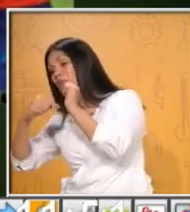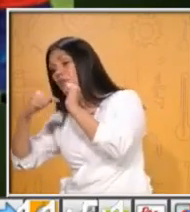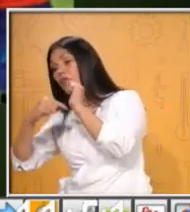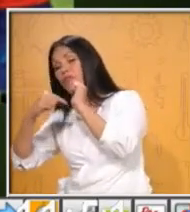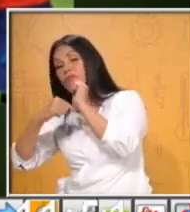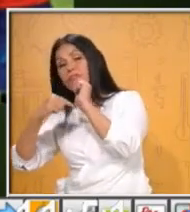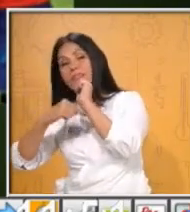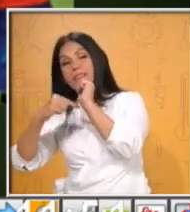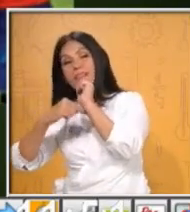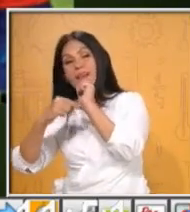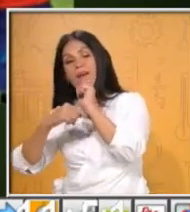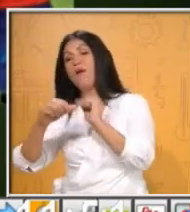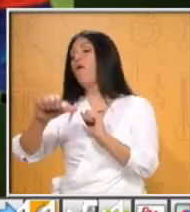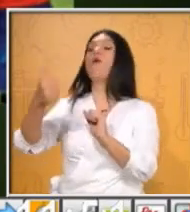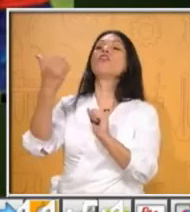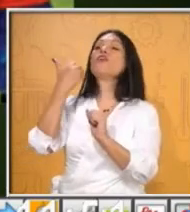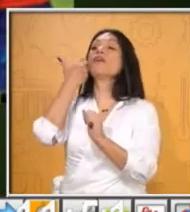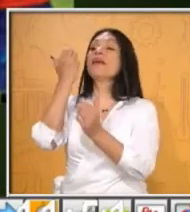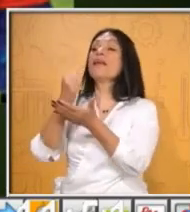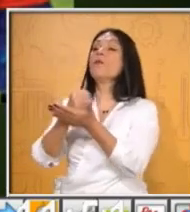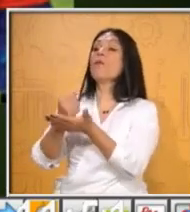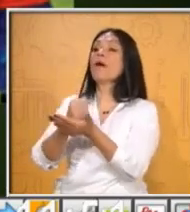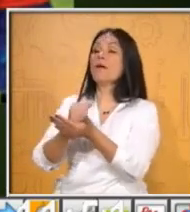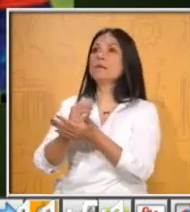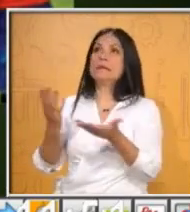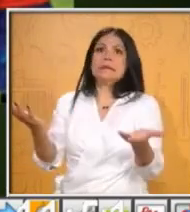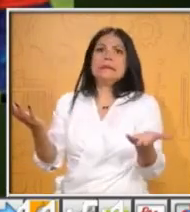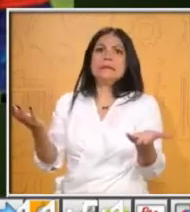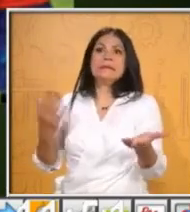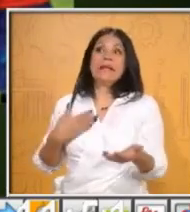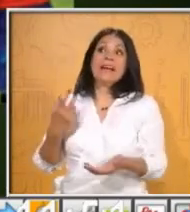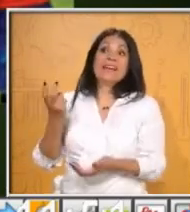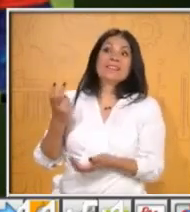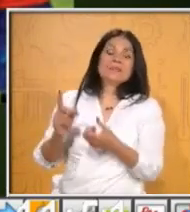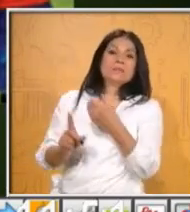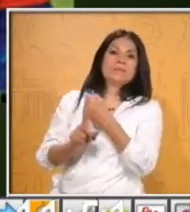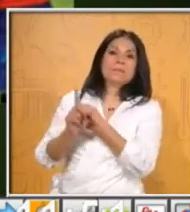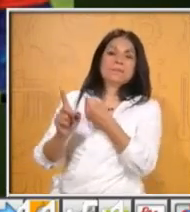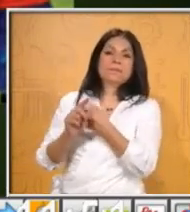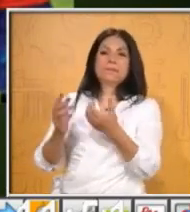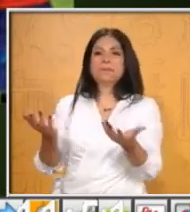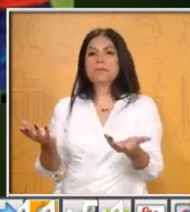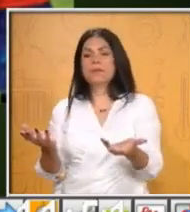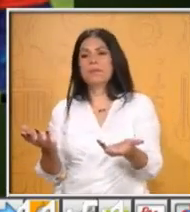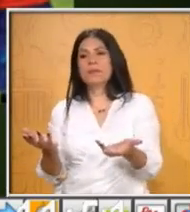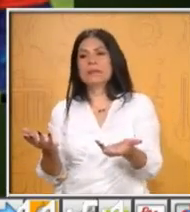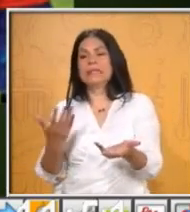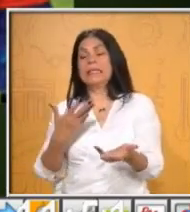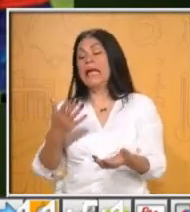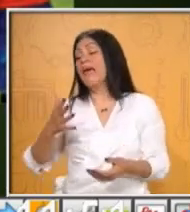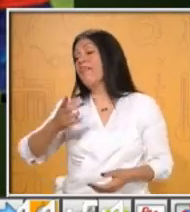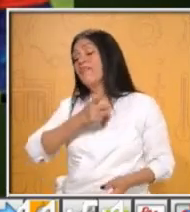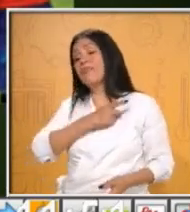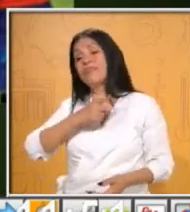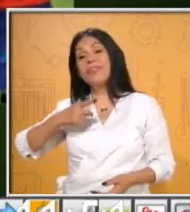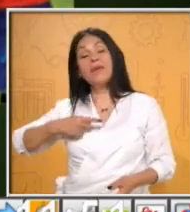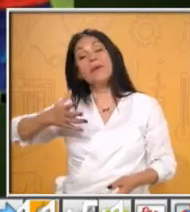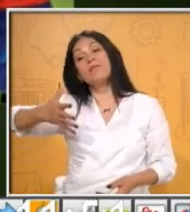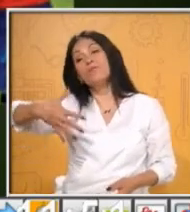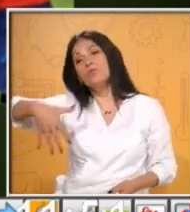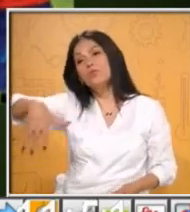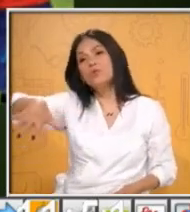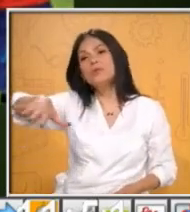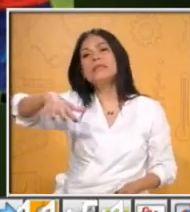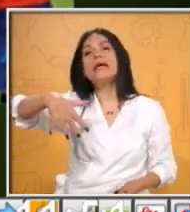tienen solución. ¿Cómo se puede solucionar un conflicto, maestro? Bueno, siempre hay que buscar no discutir.